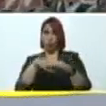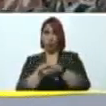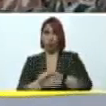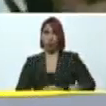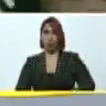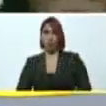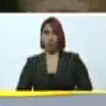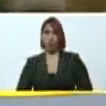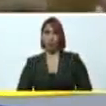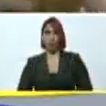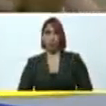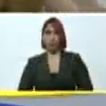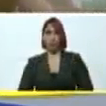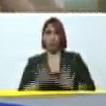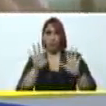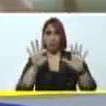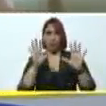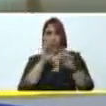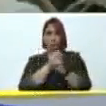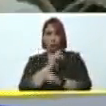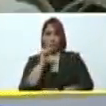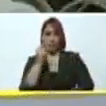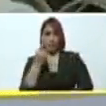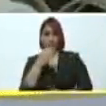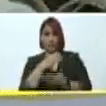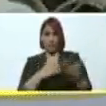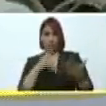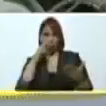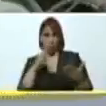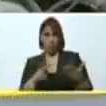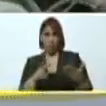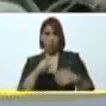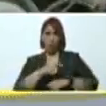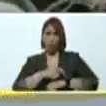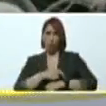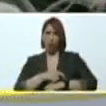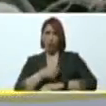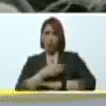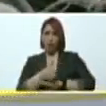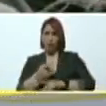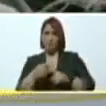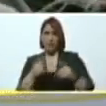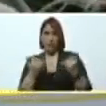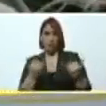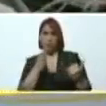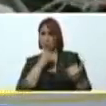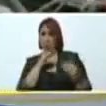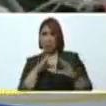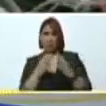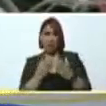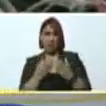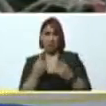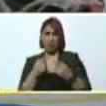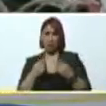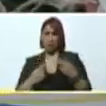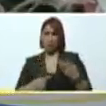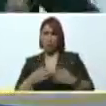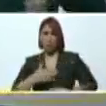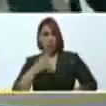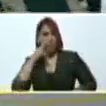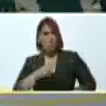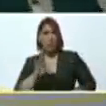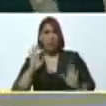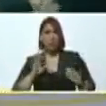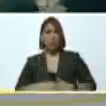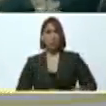primer capítulo a las 10 de la noche, es un horario un poquito tarde, pero ahora que no hay clase, etcétera, ¿verdad? Por lo